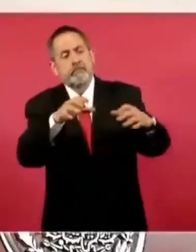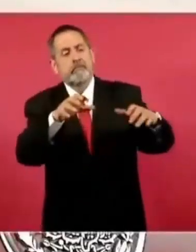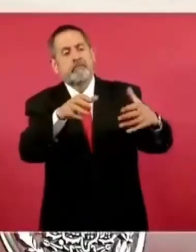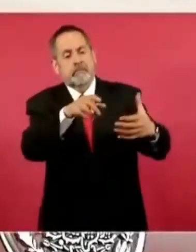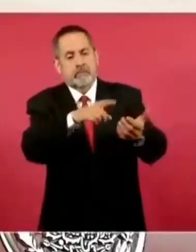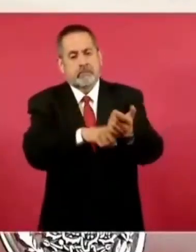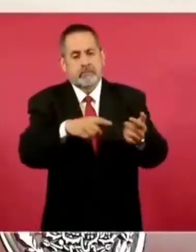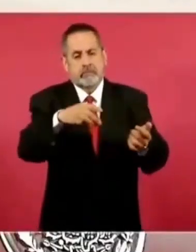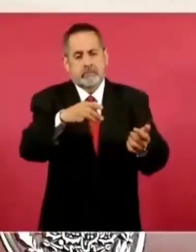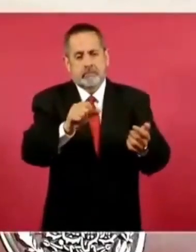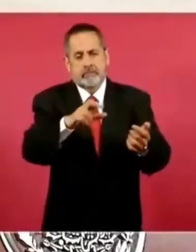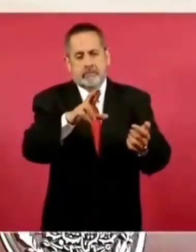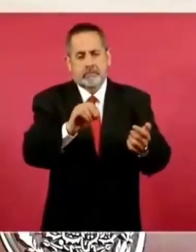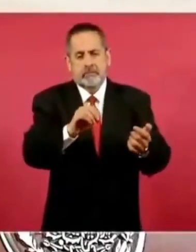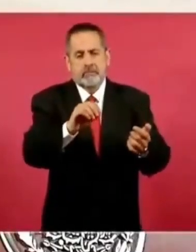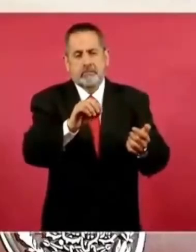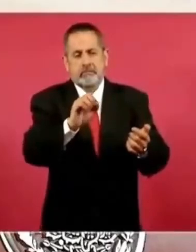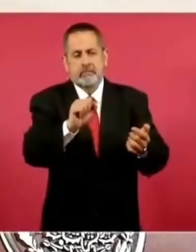No qué iba a ir,